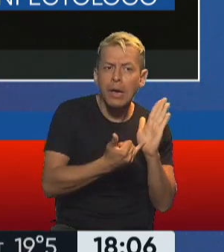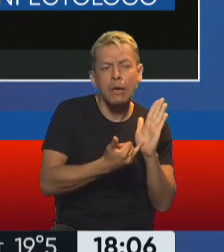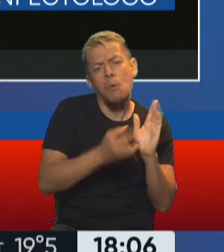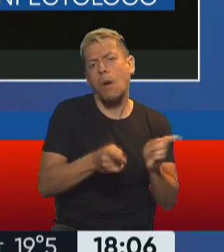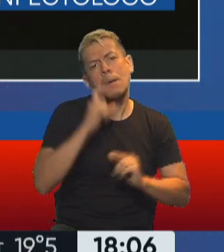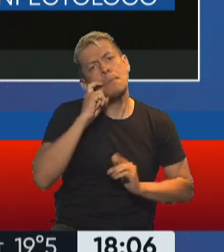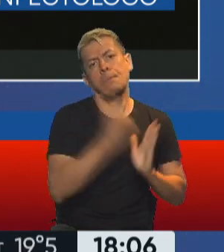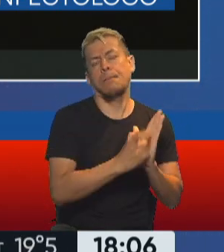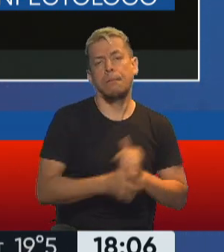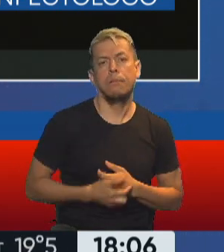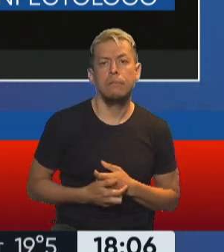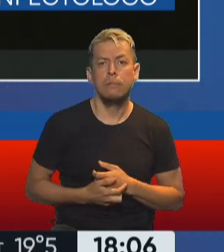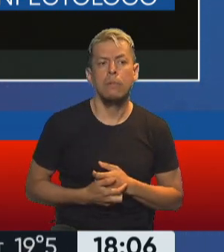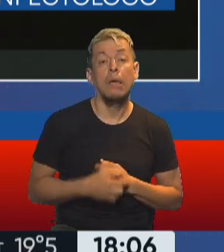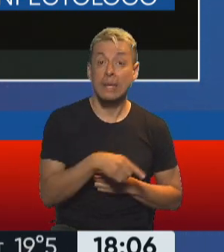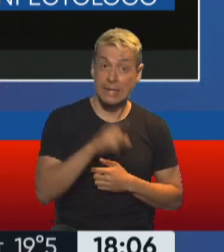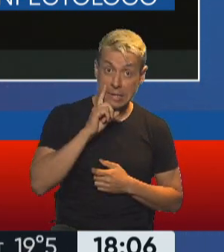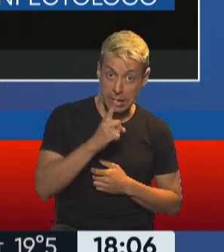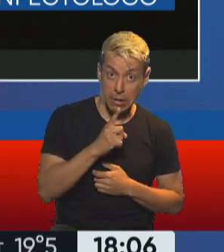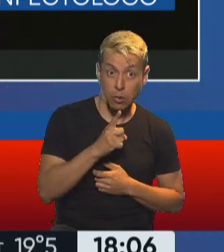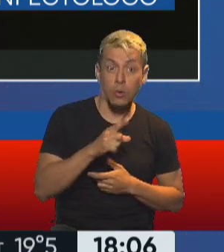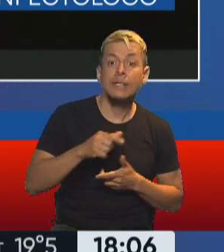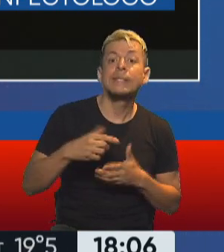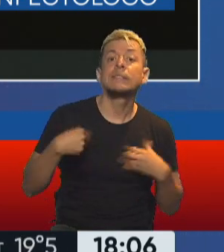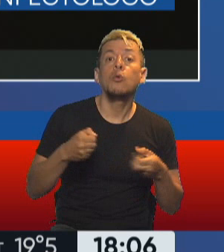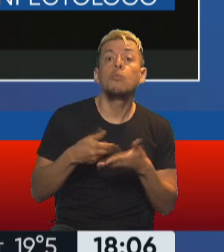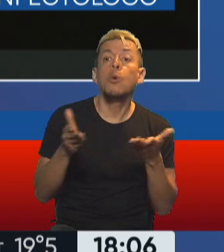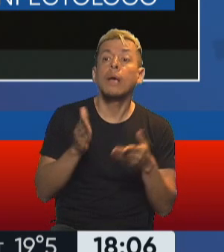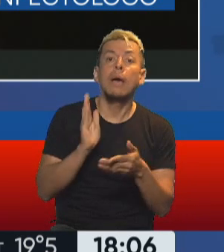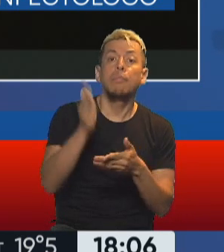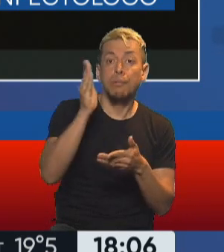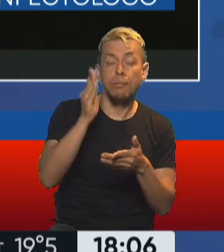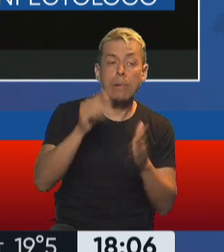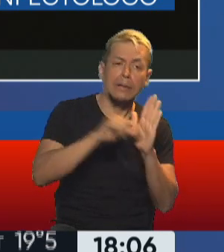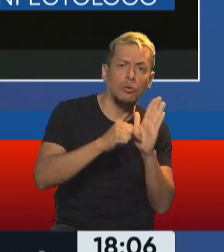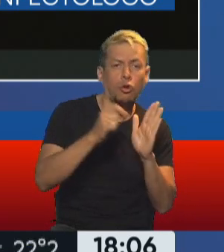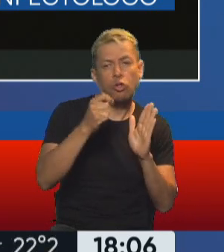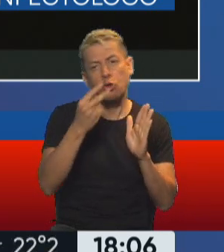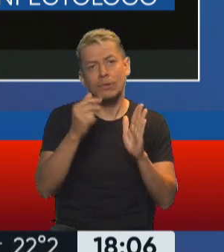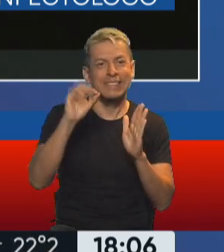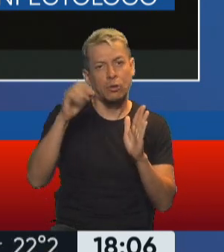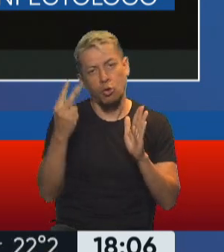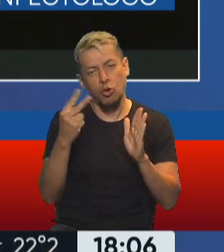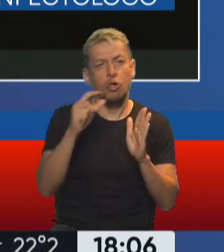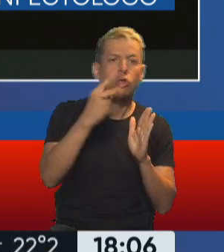los riesgos de atentar contra la salud pública, artículo 202, artículo 205. O sea,